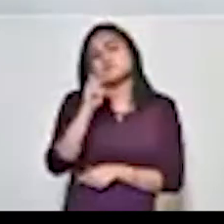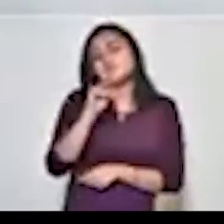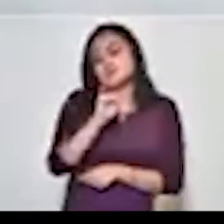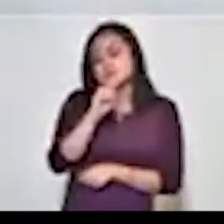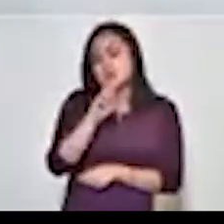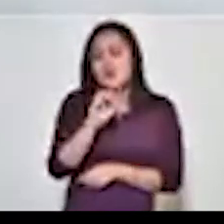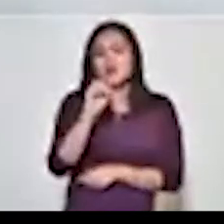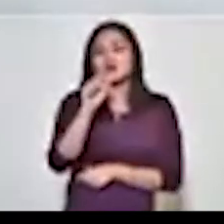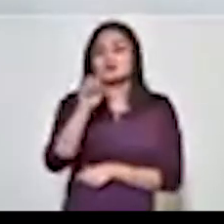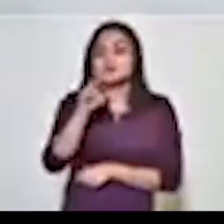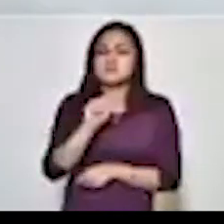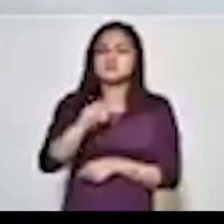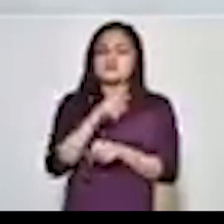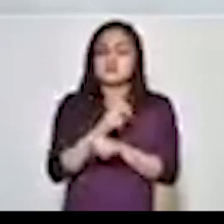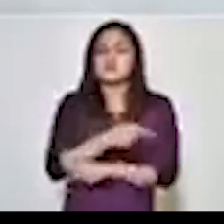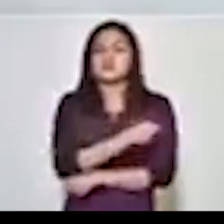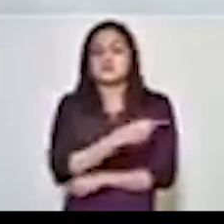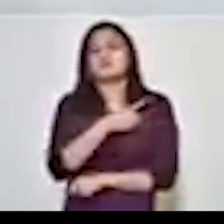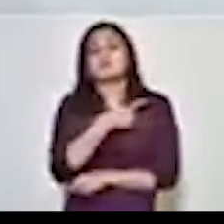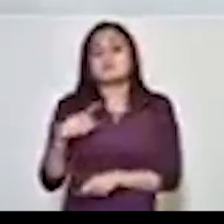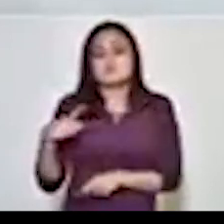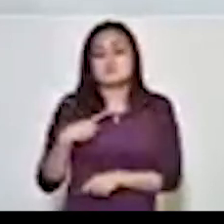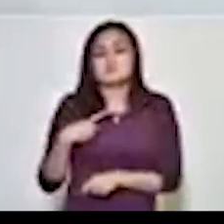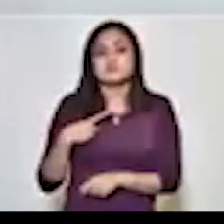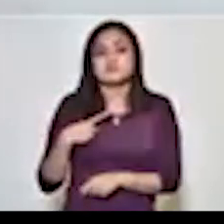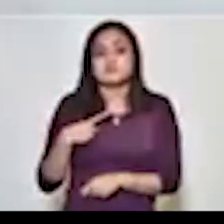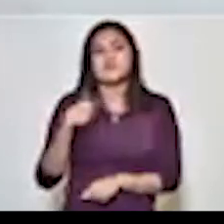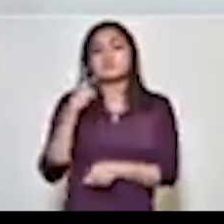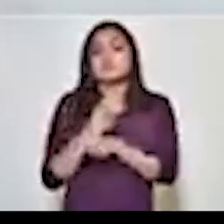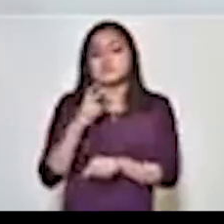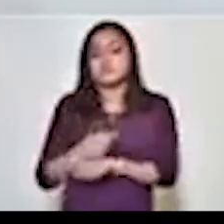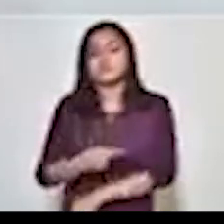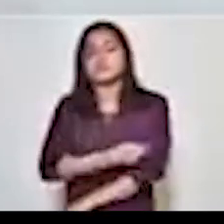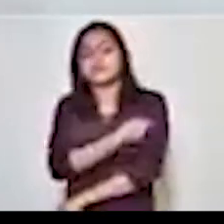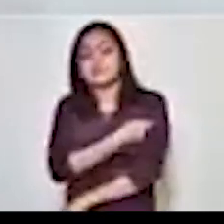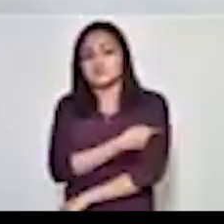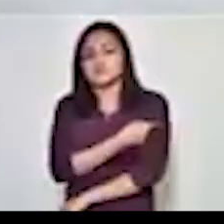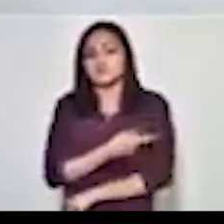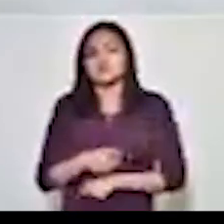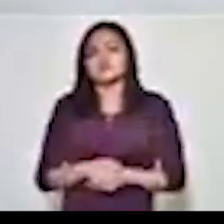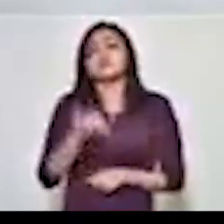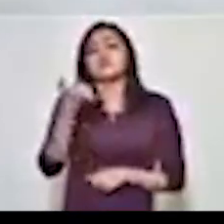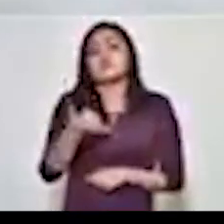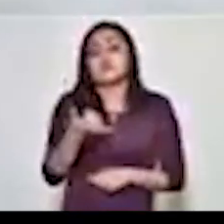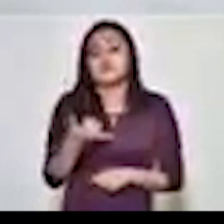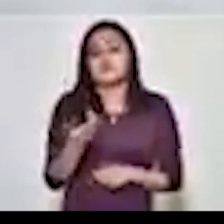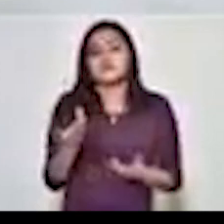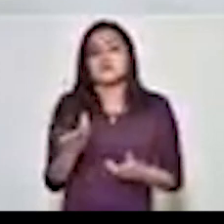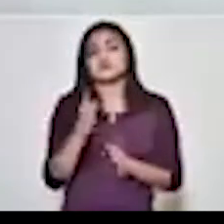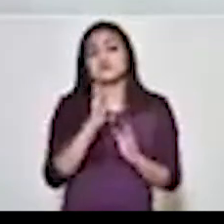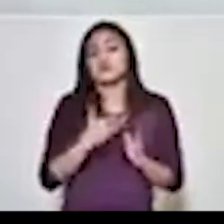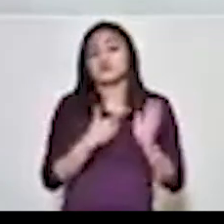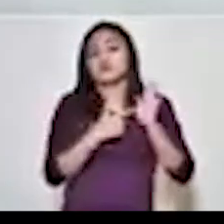cualquiera que son segundas dosis, se debe de aplicar la segunda dosis. Y ya está